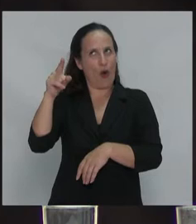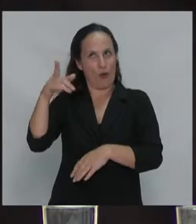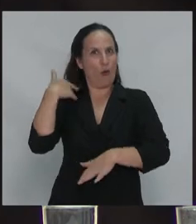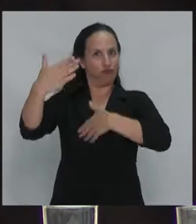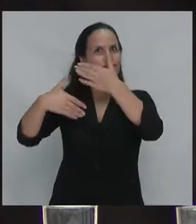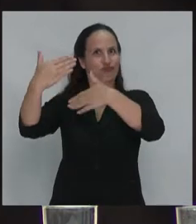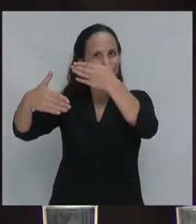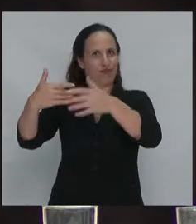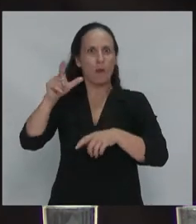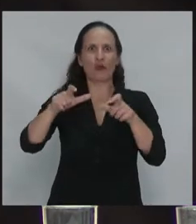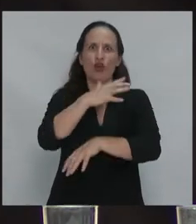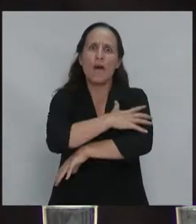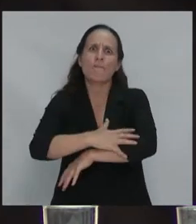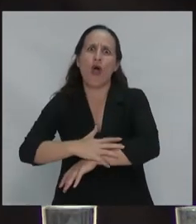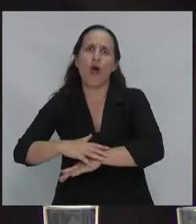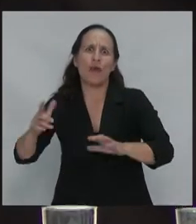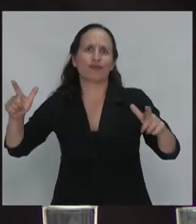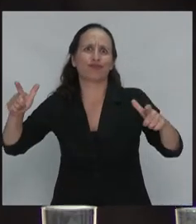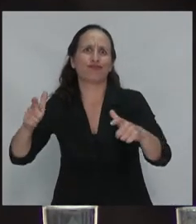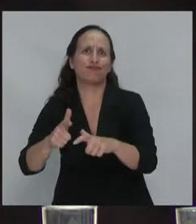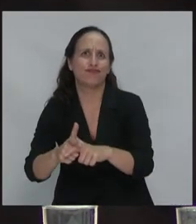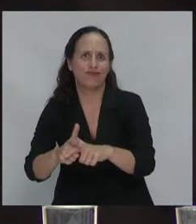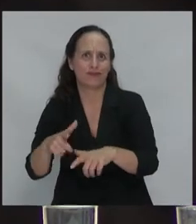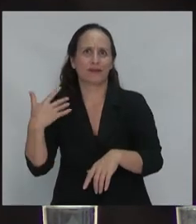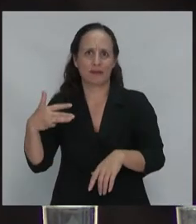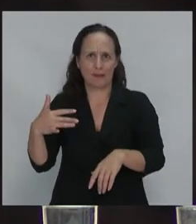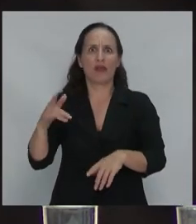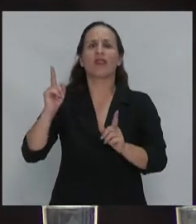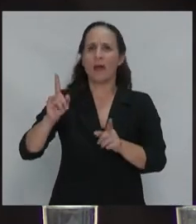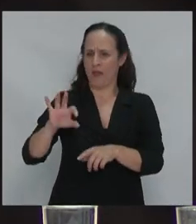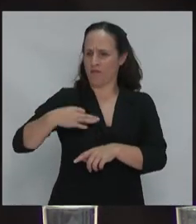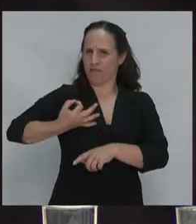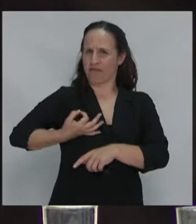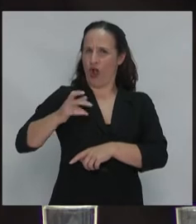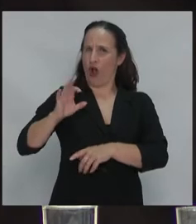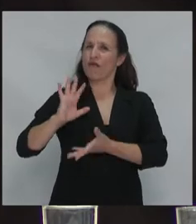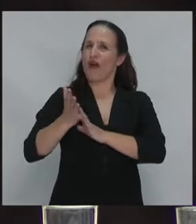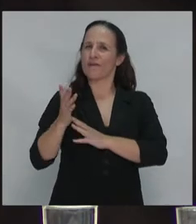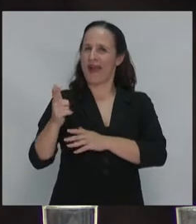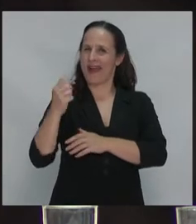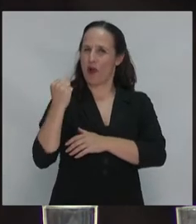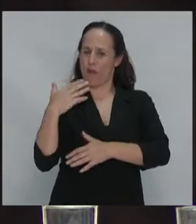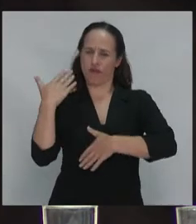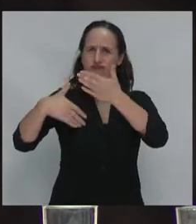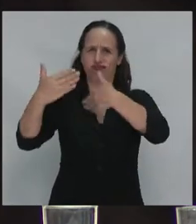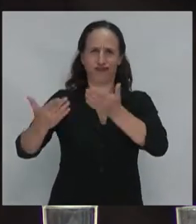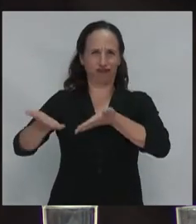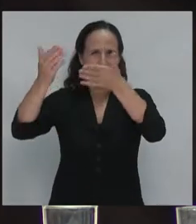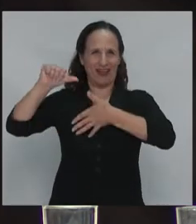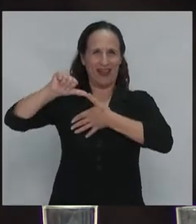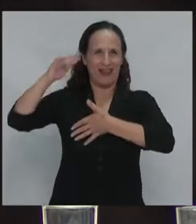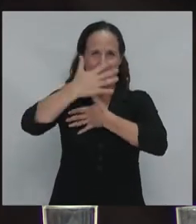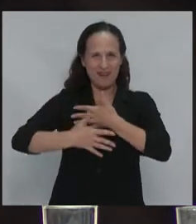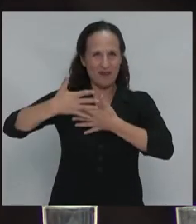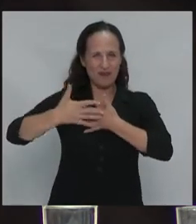sacar esta gente de la pobreza al mismo tiempo de tener medalla de oro en crecimiento económico en América Latina